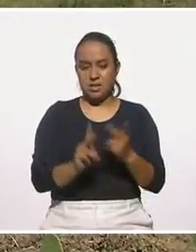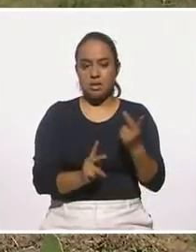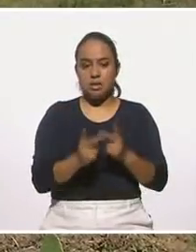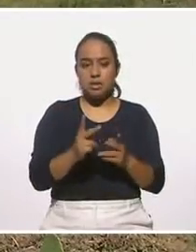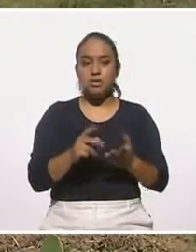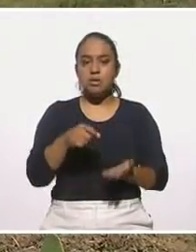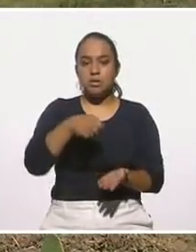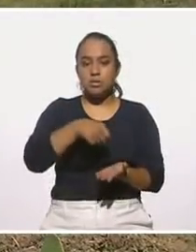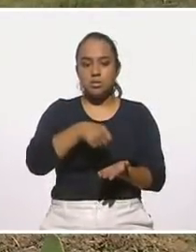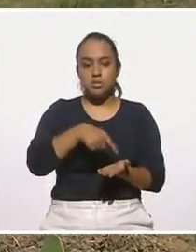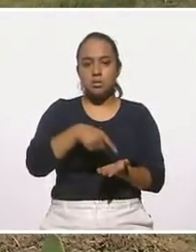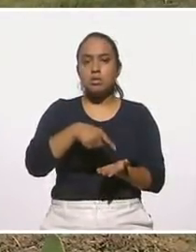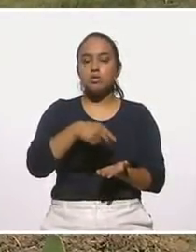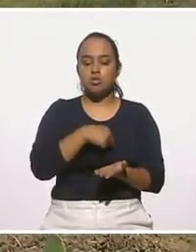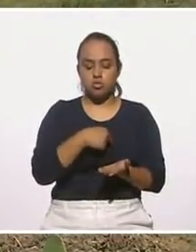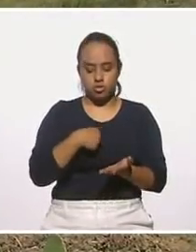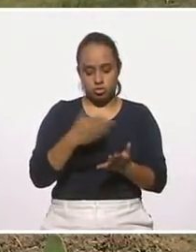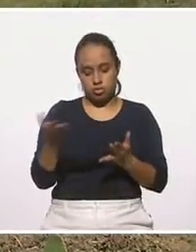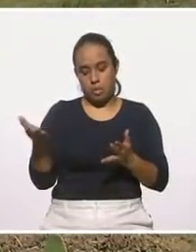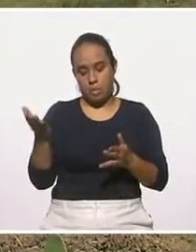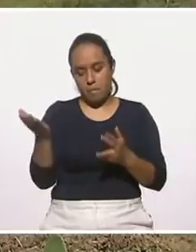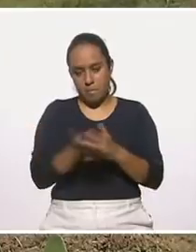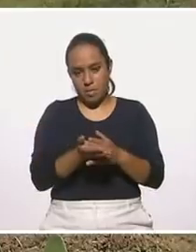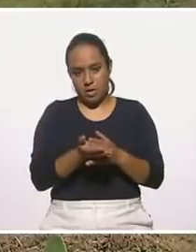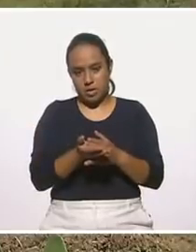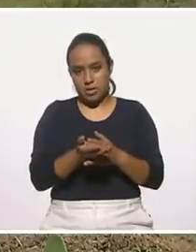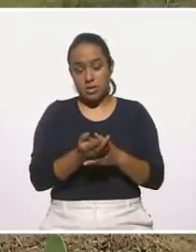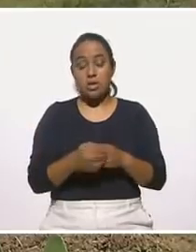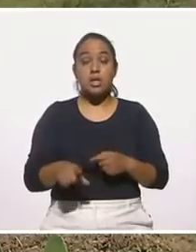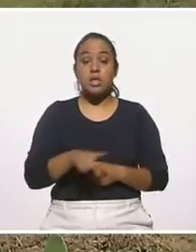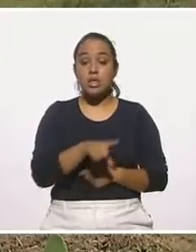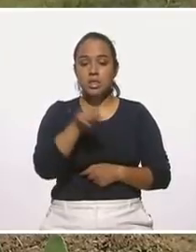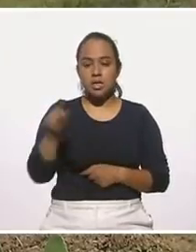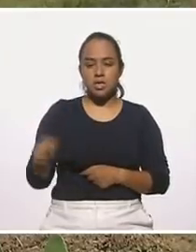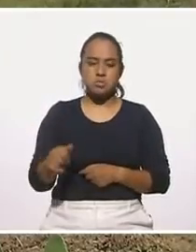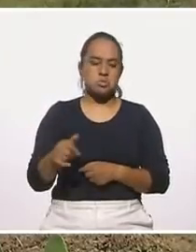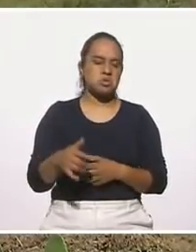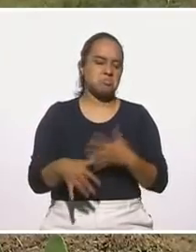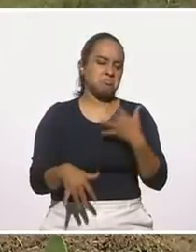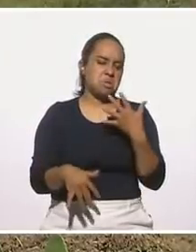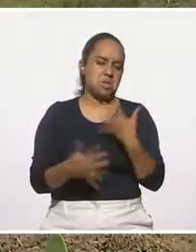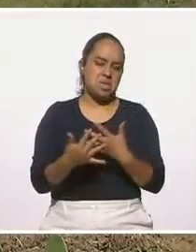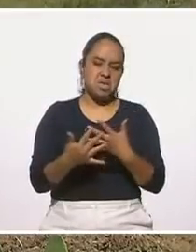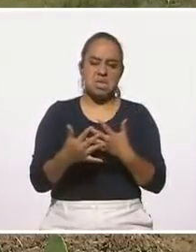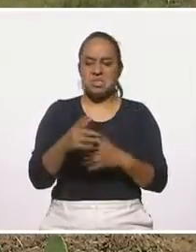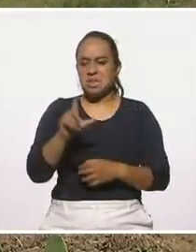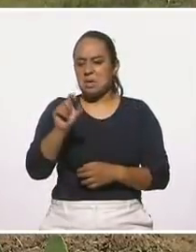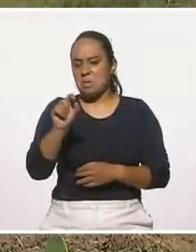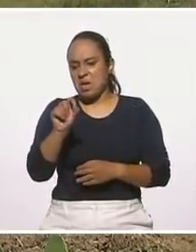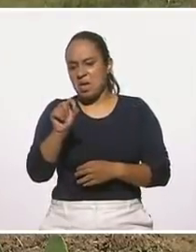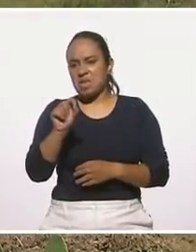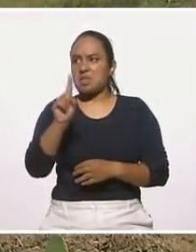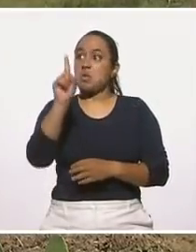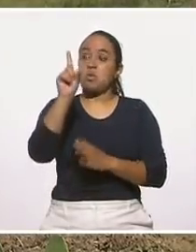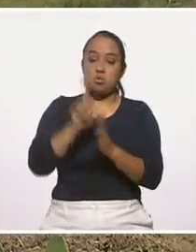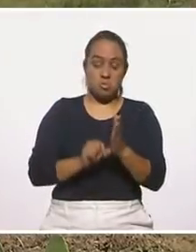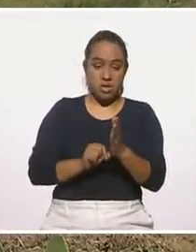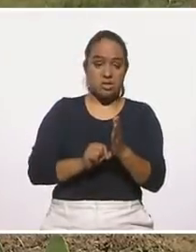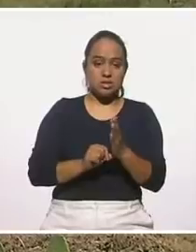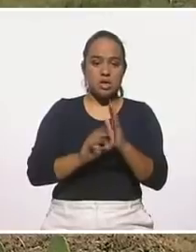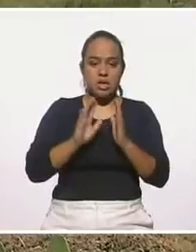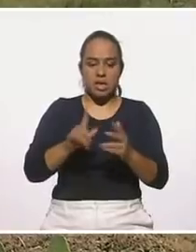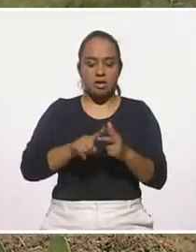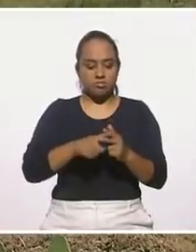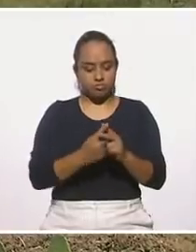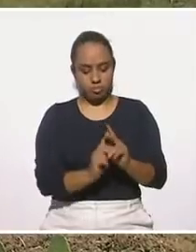se siembra a la mitad. Posteriormente, en 15, 20 días, un mes, ya empieza a venir el